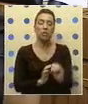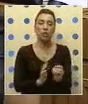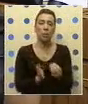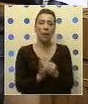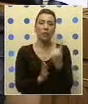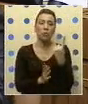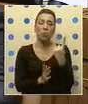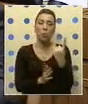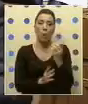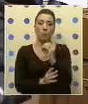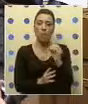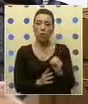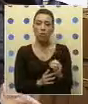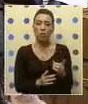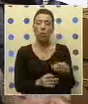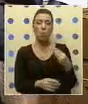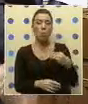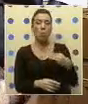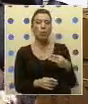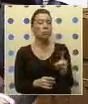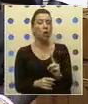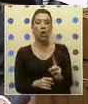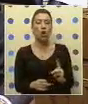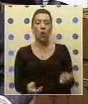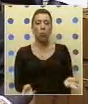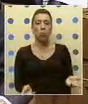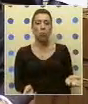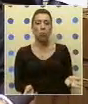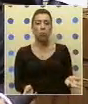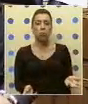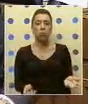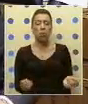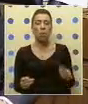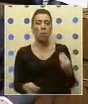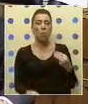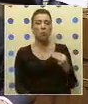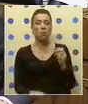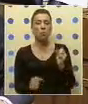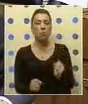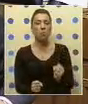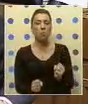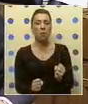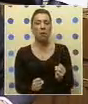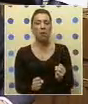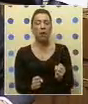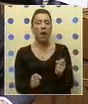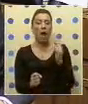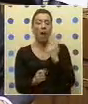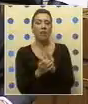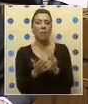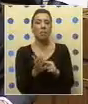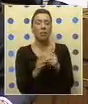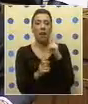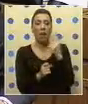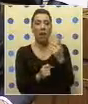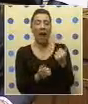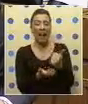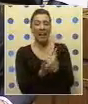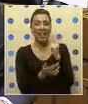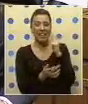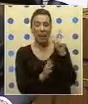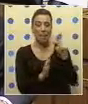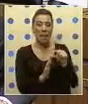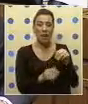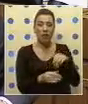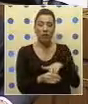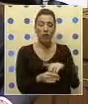de la ciudadanía. Fíjese que en los municipios eso no es así. En los municipios se puede provocar la paradoja que haya un alcalde que tenga menos